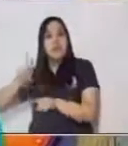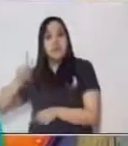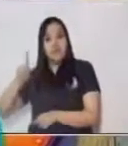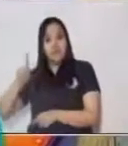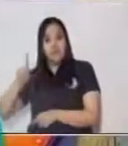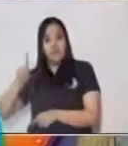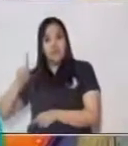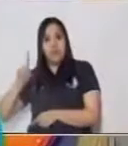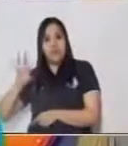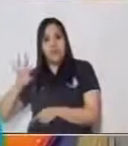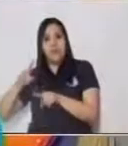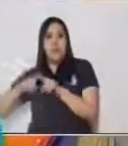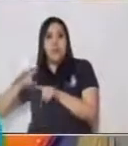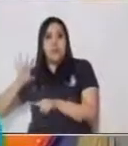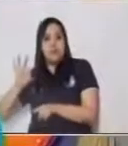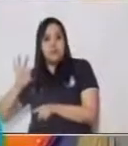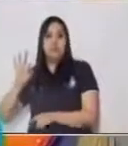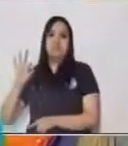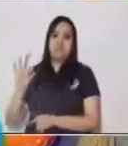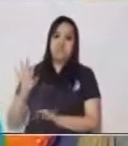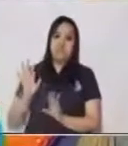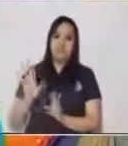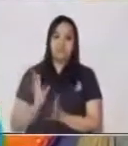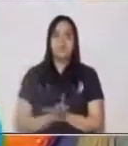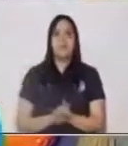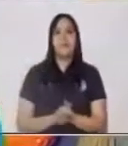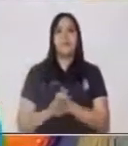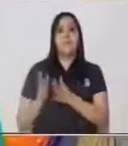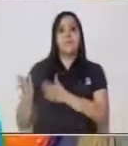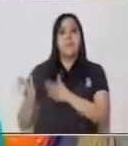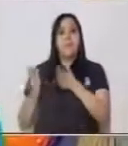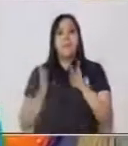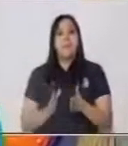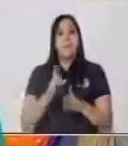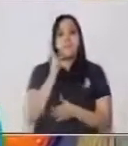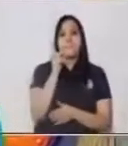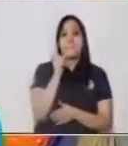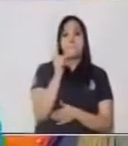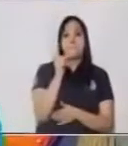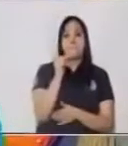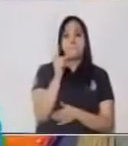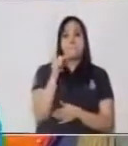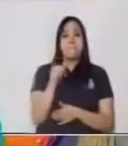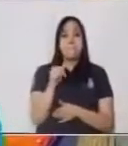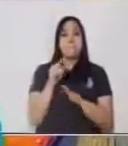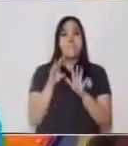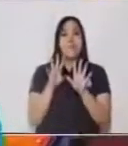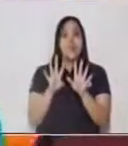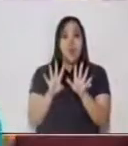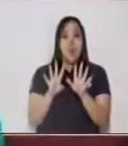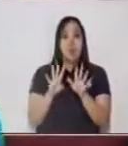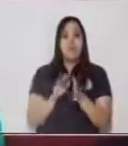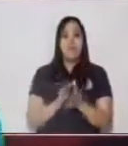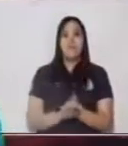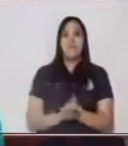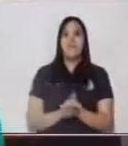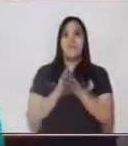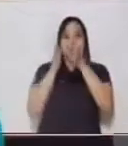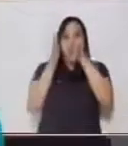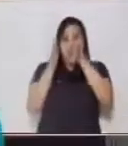Vamos, entonces, ahora con el número 9. El 9 en las